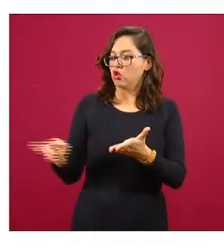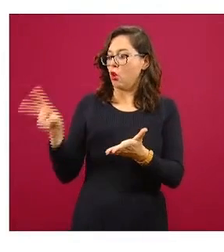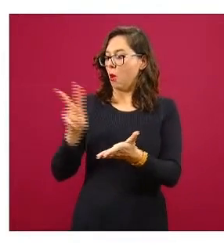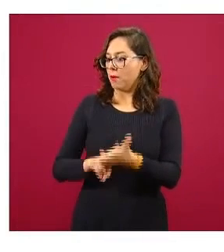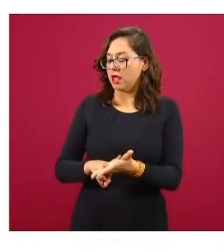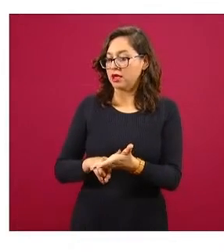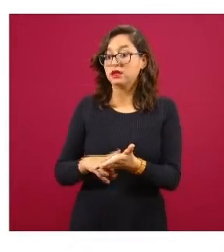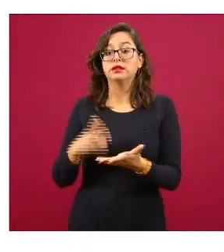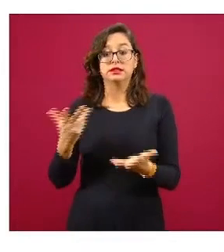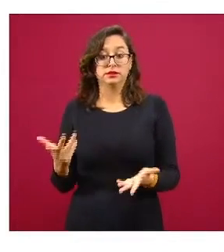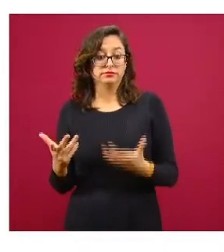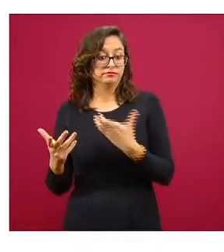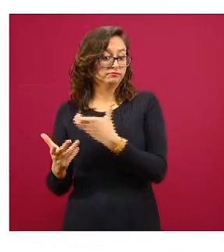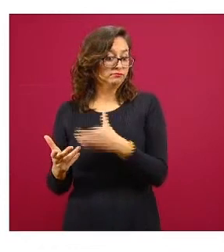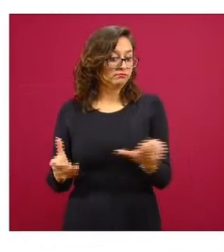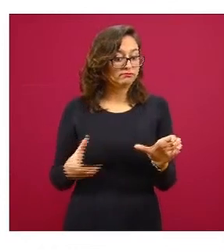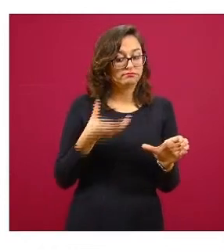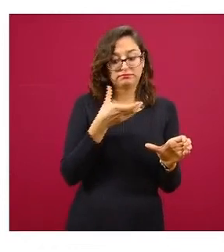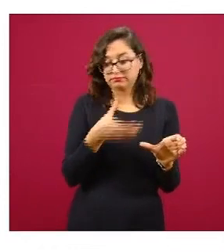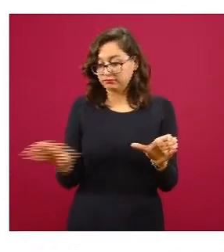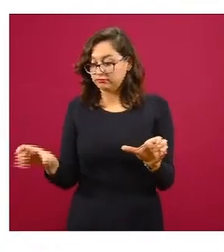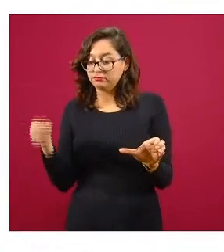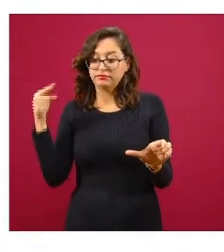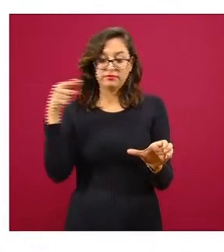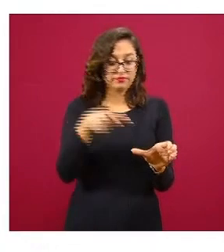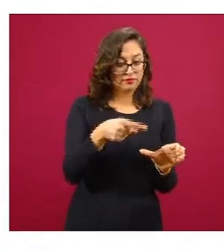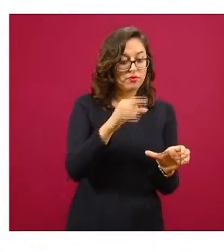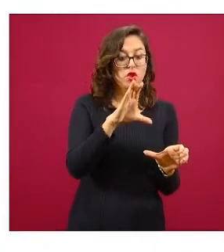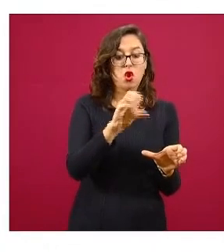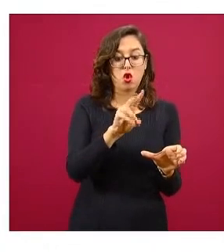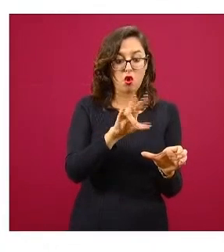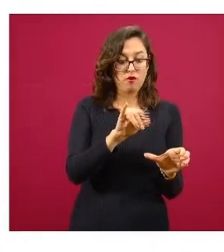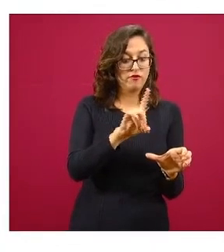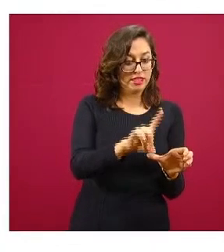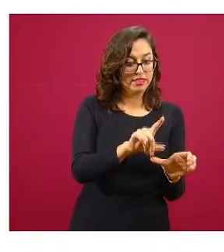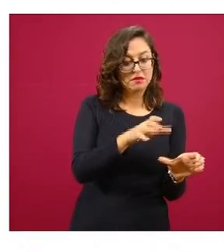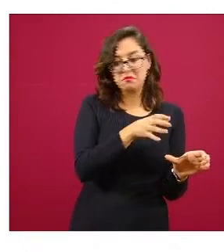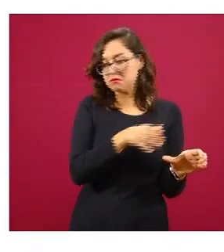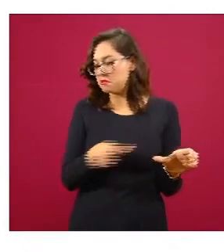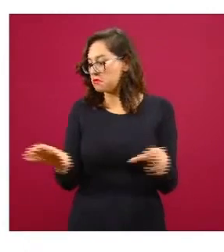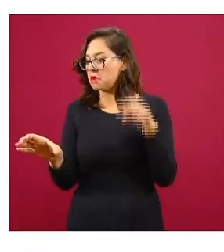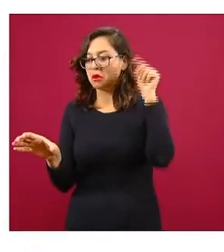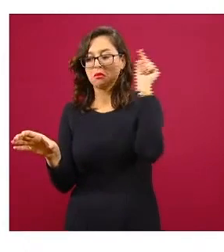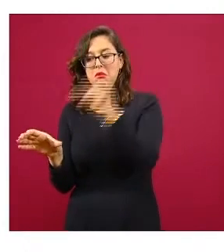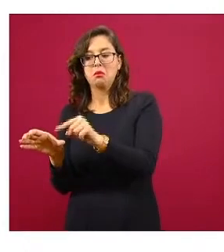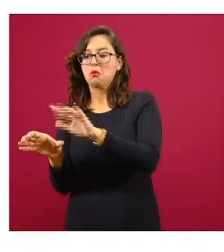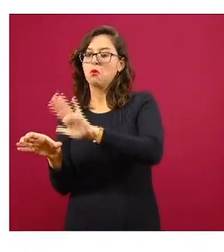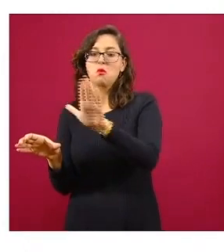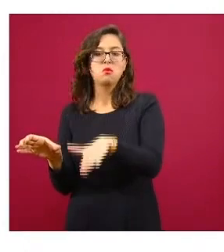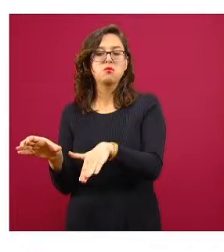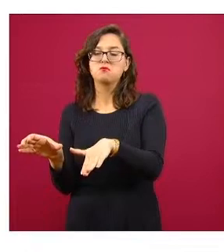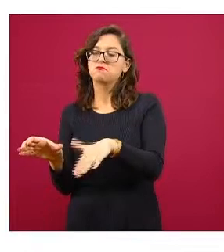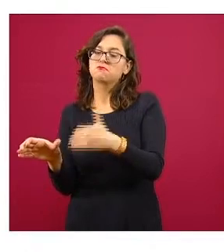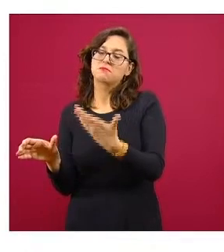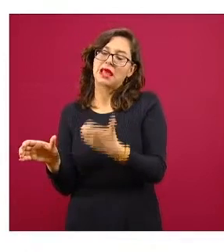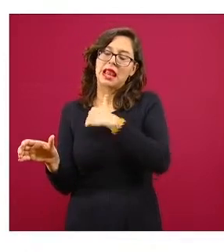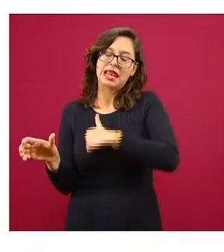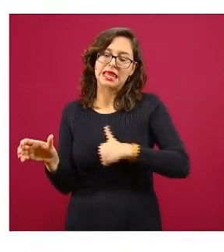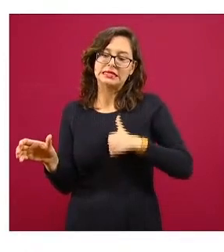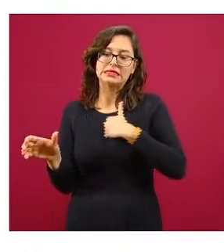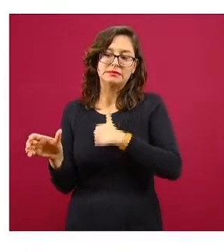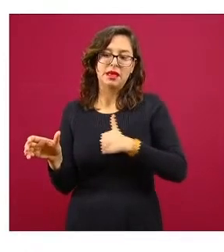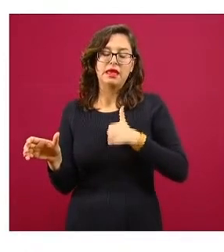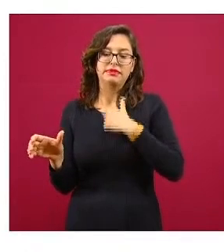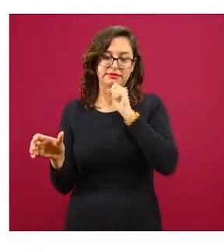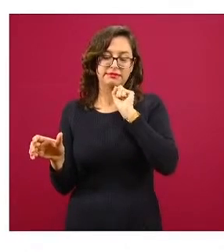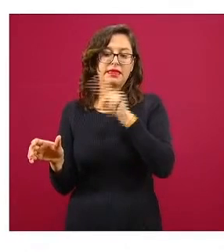directa o indirectamente con COVID y otras afecciones que lamentablemente